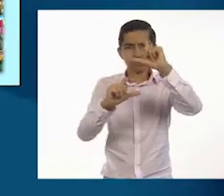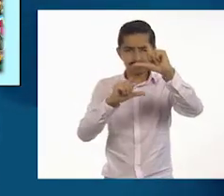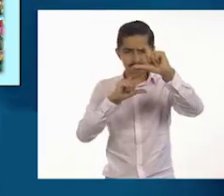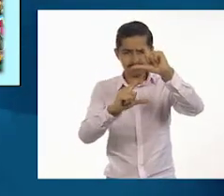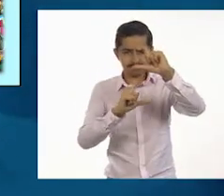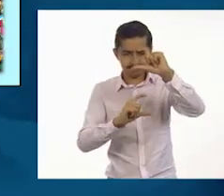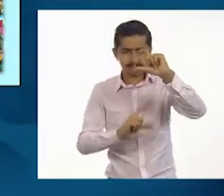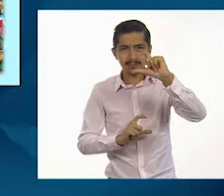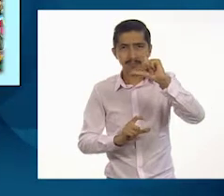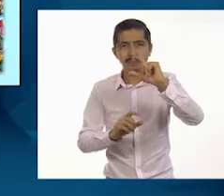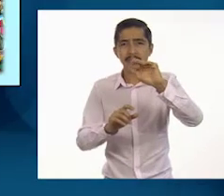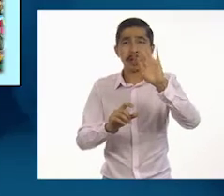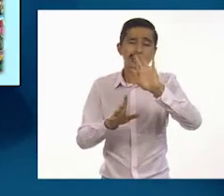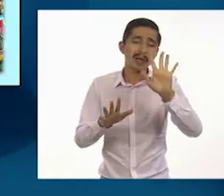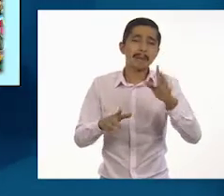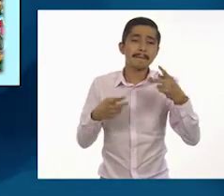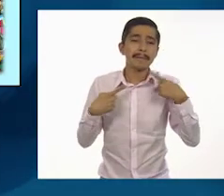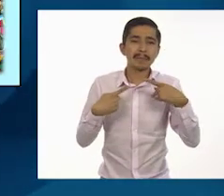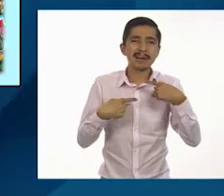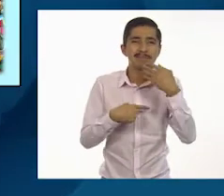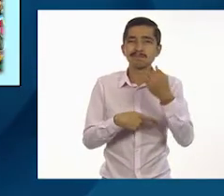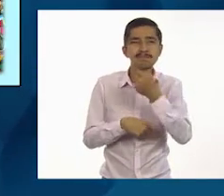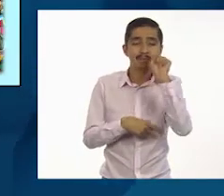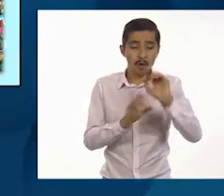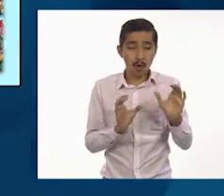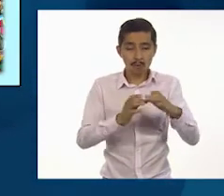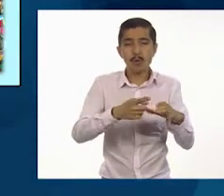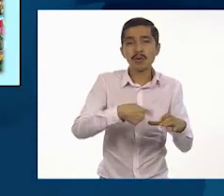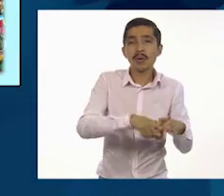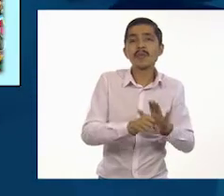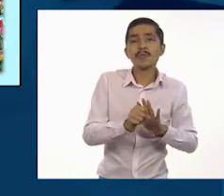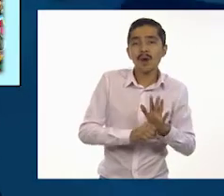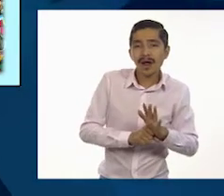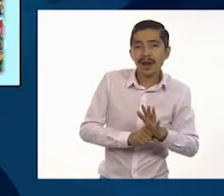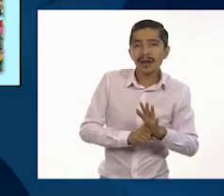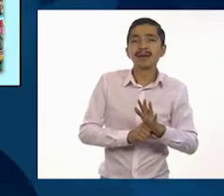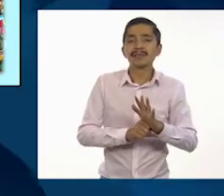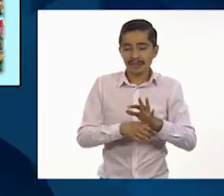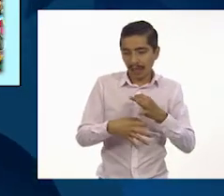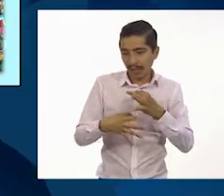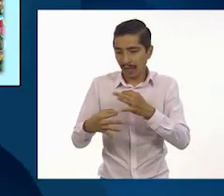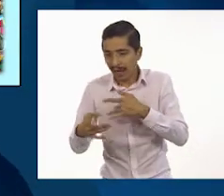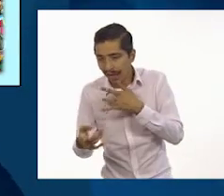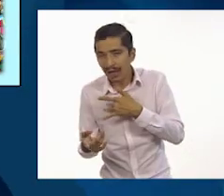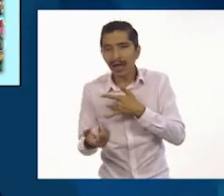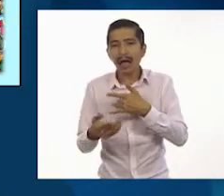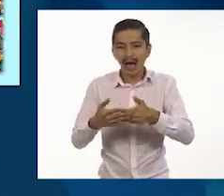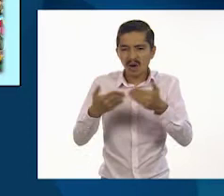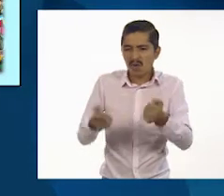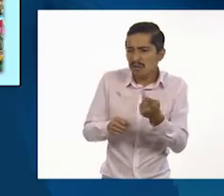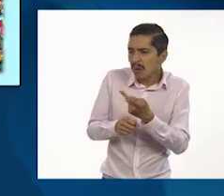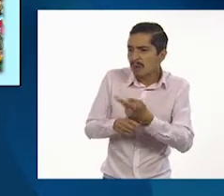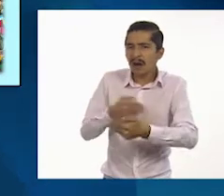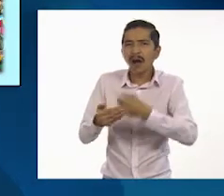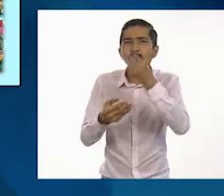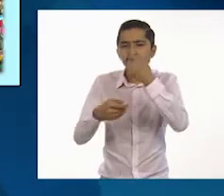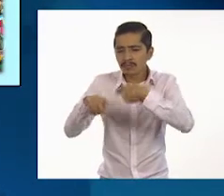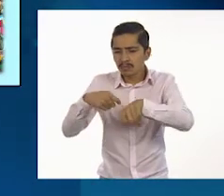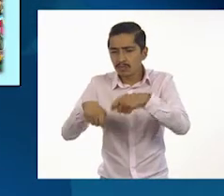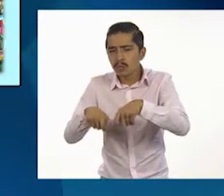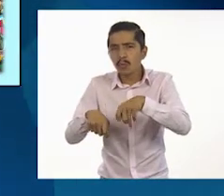ejemplo, personajes famosos en la comunidad, atracciones, acontecimientos recientes, gastronomía,